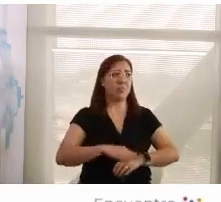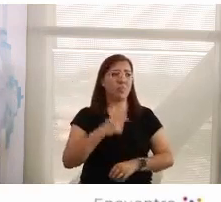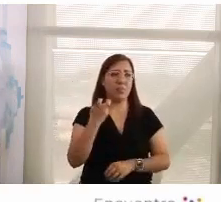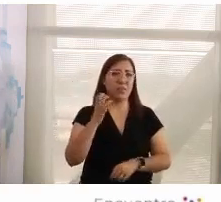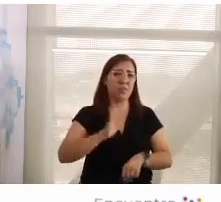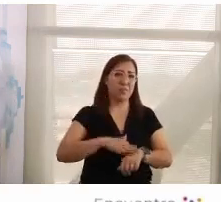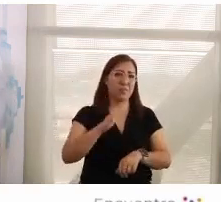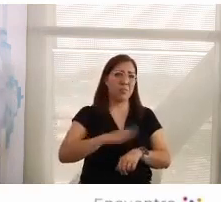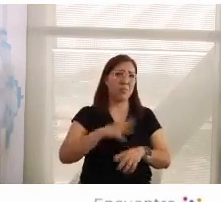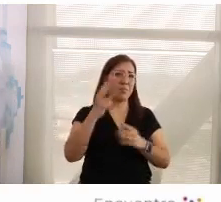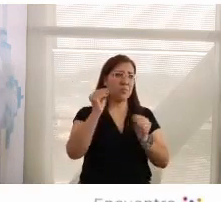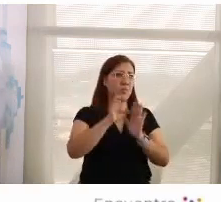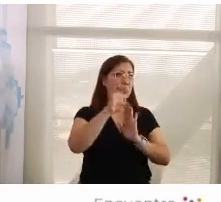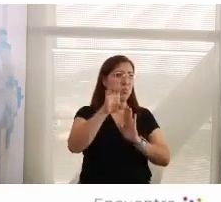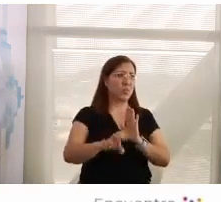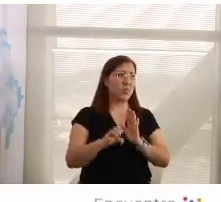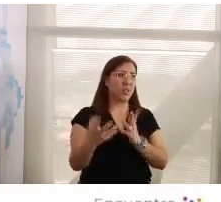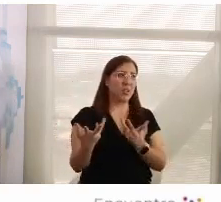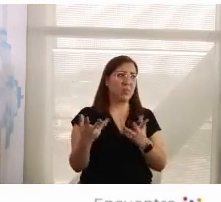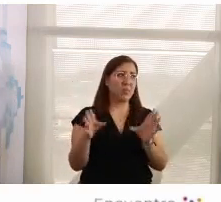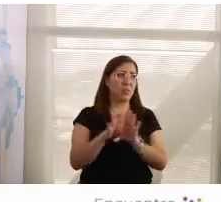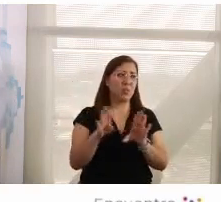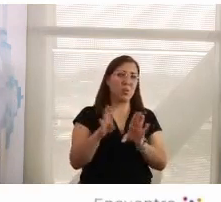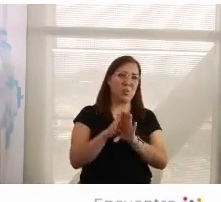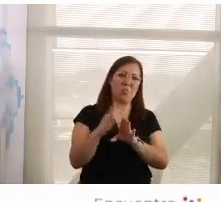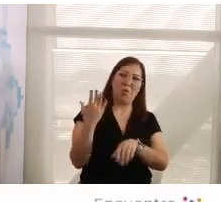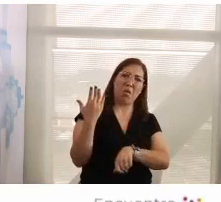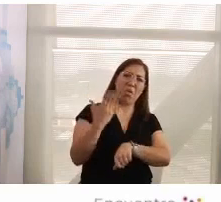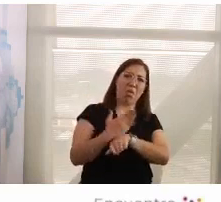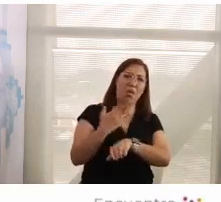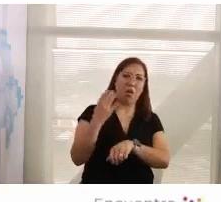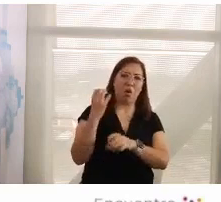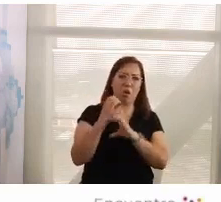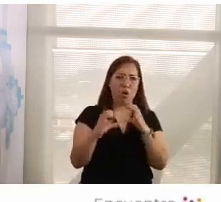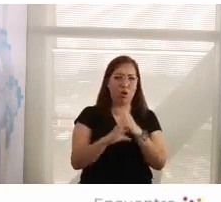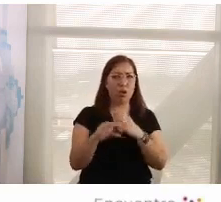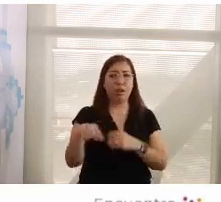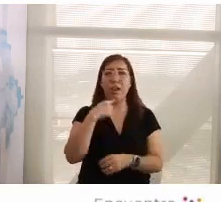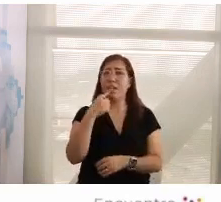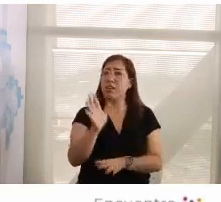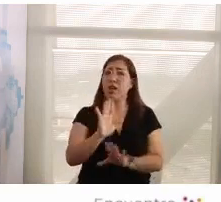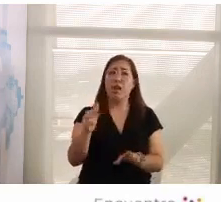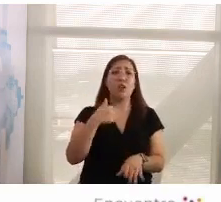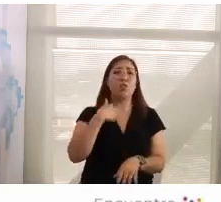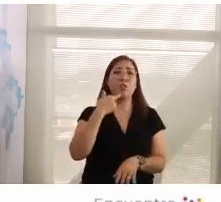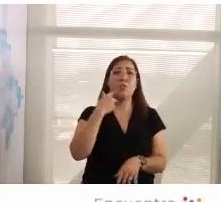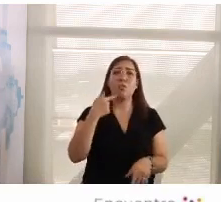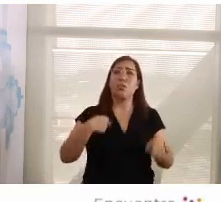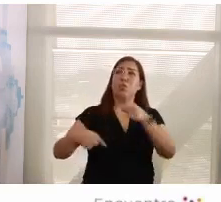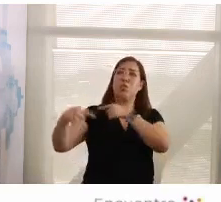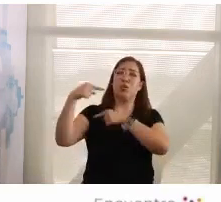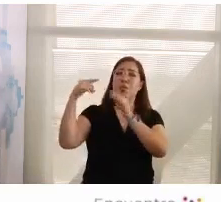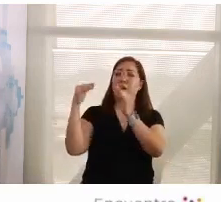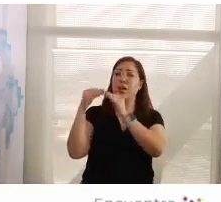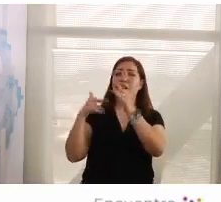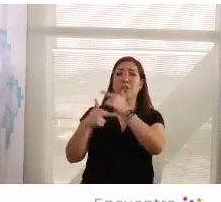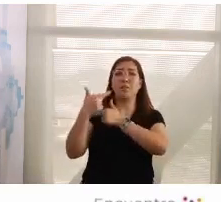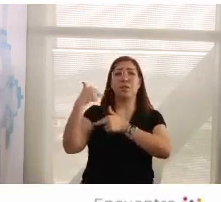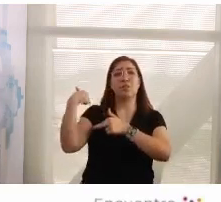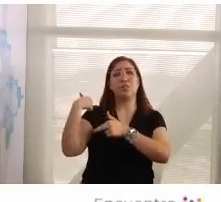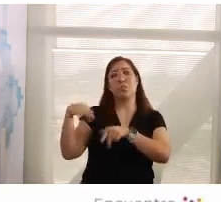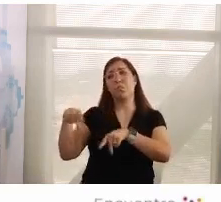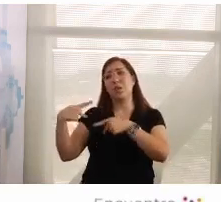tantidades de casos como escarmiento, como amenaza y dicen yo prefiero regresarme a mi casa a vender empanadas, ¿no? Entonces